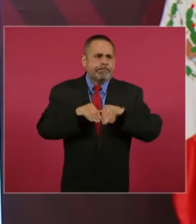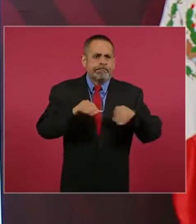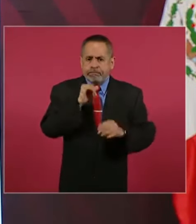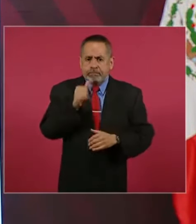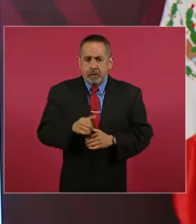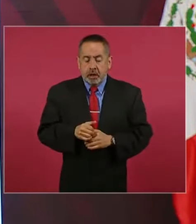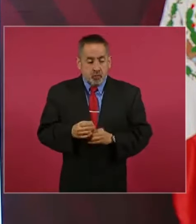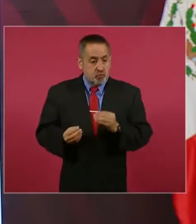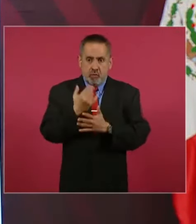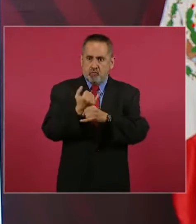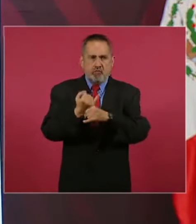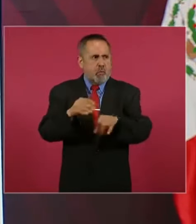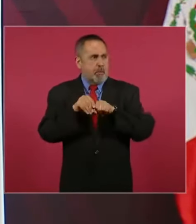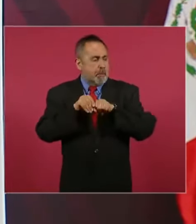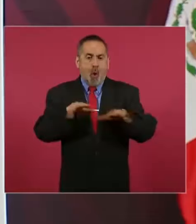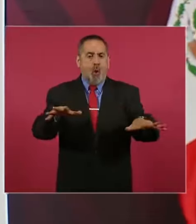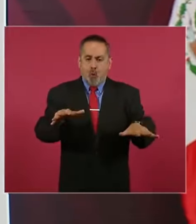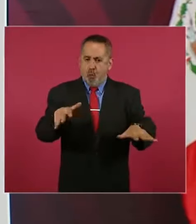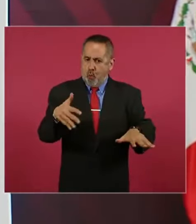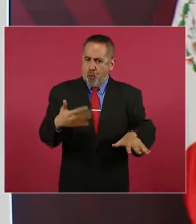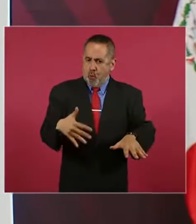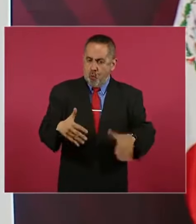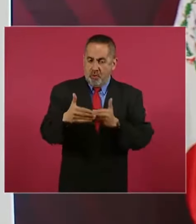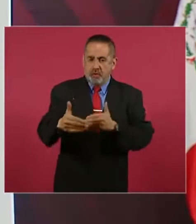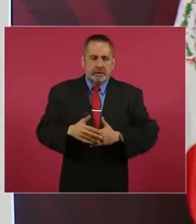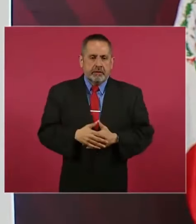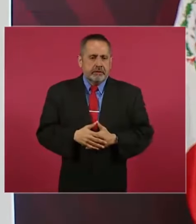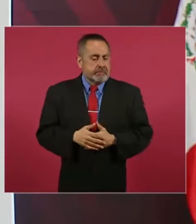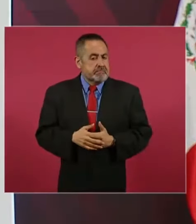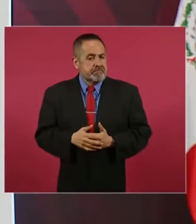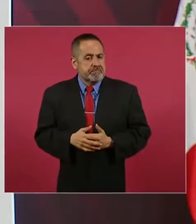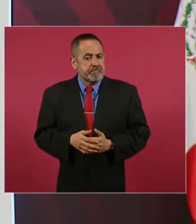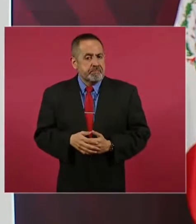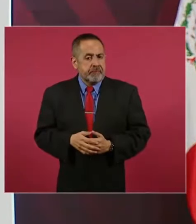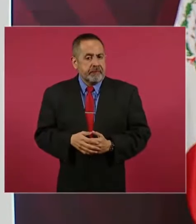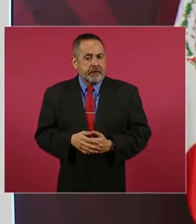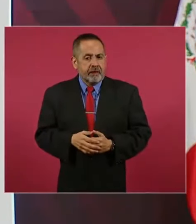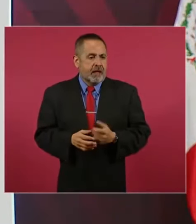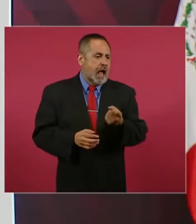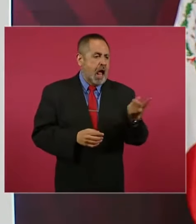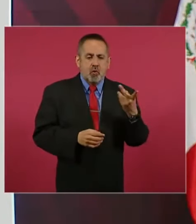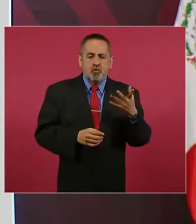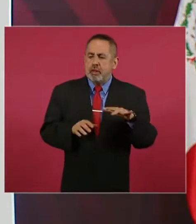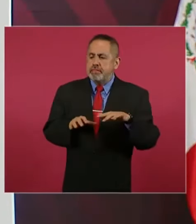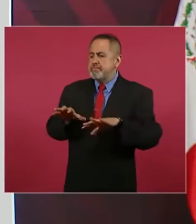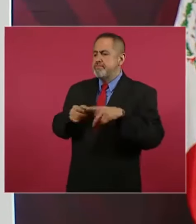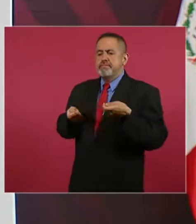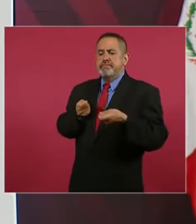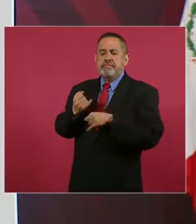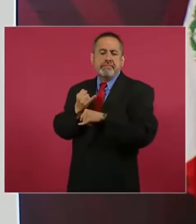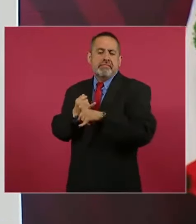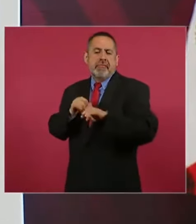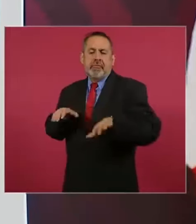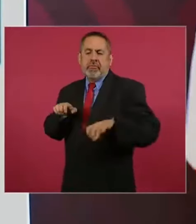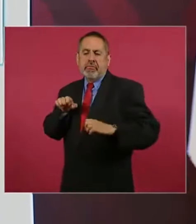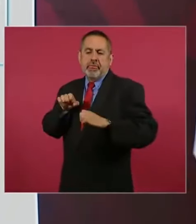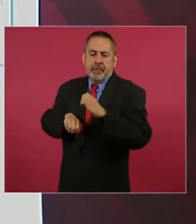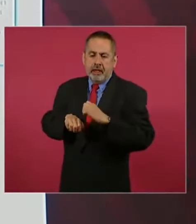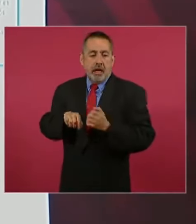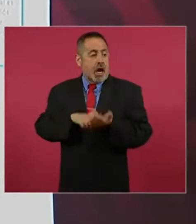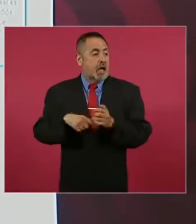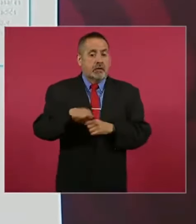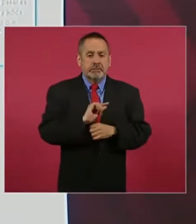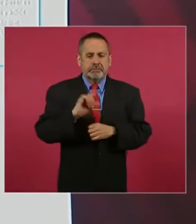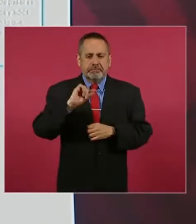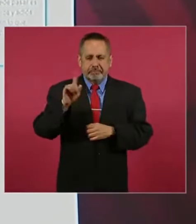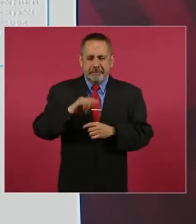Eso fue un gran avance. Aún cuando ya también las tienen tomadas y traen especialistas.